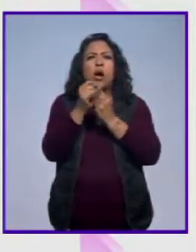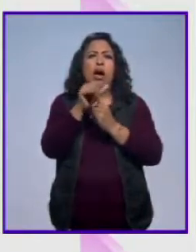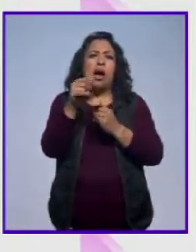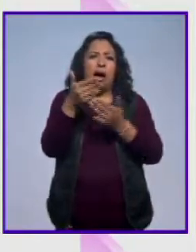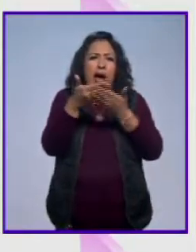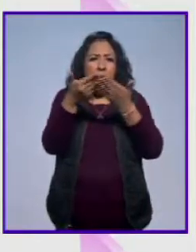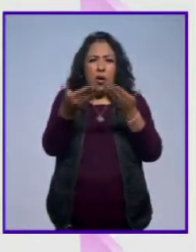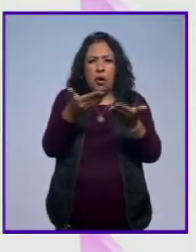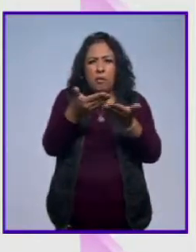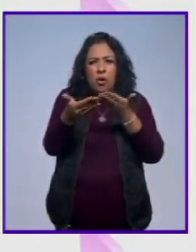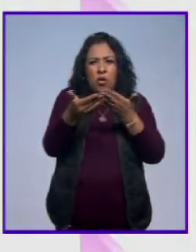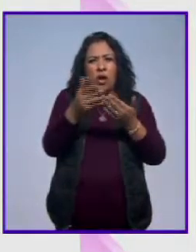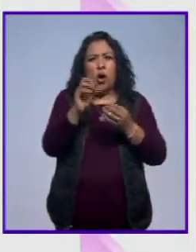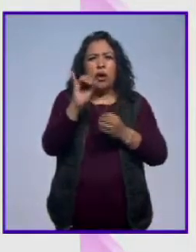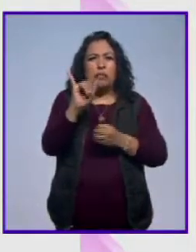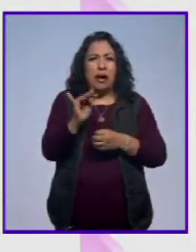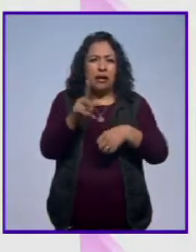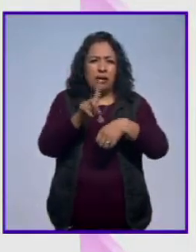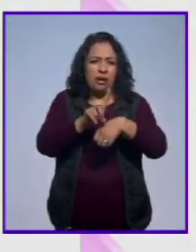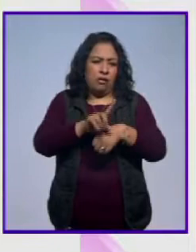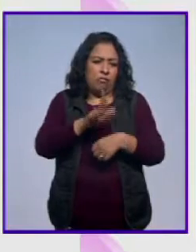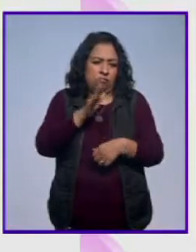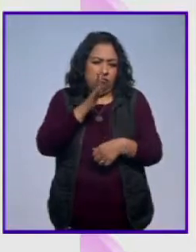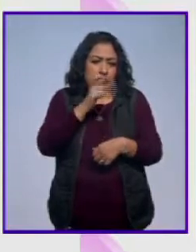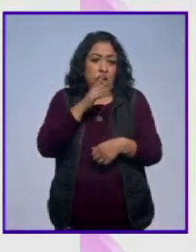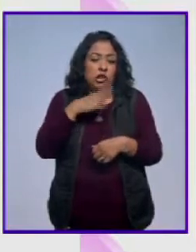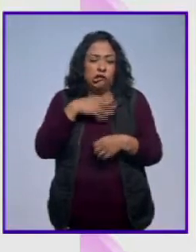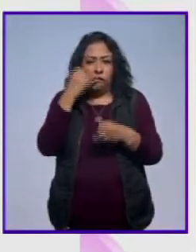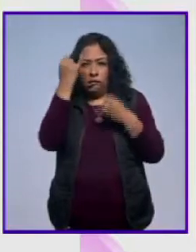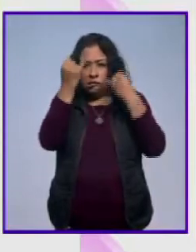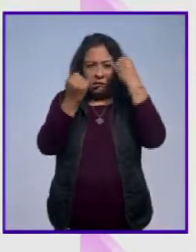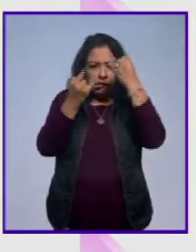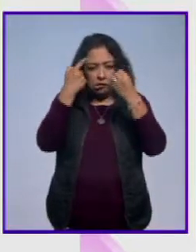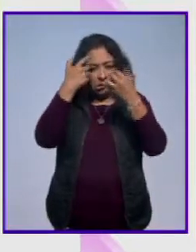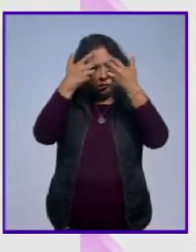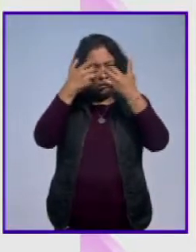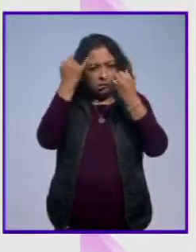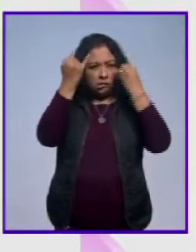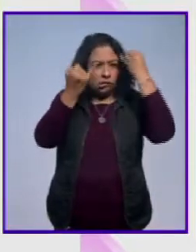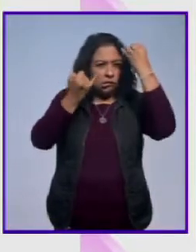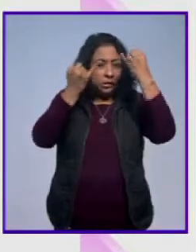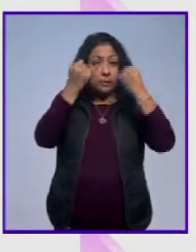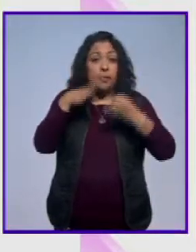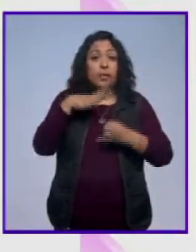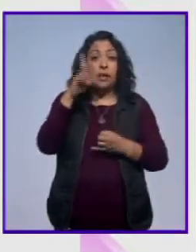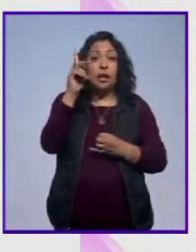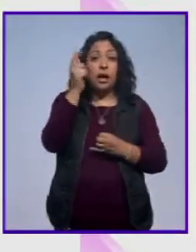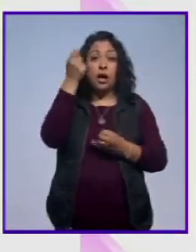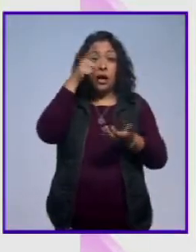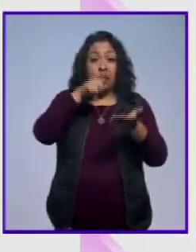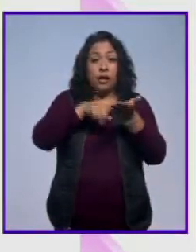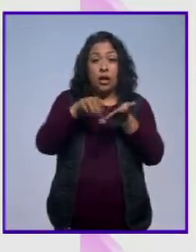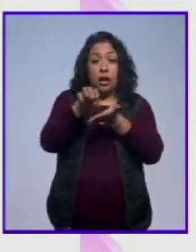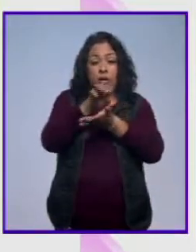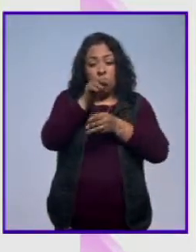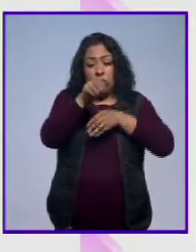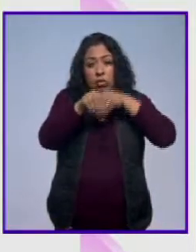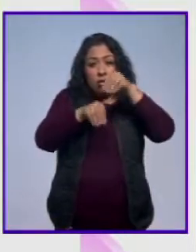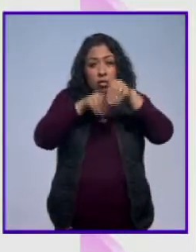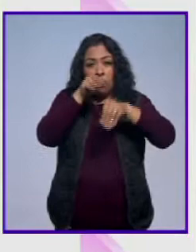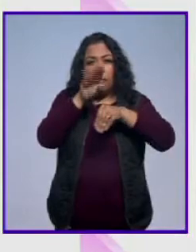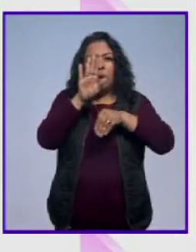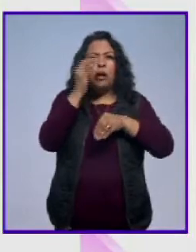actualidades o a las imágenes del día con día, sino que son imágenes creadas todas ellas. La tecnología que yo invento en estas escenas es una tecnología